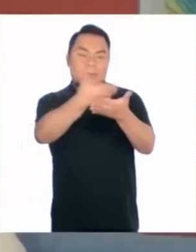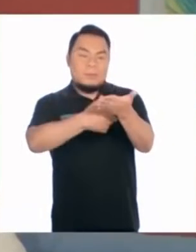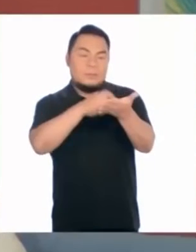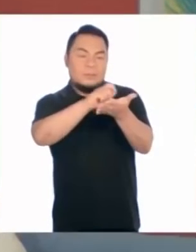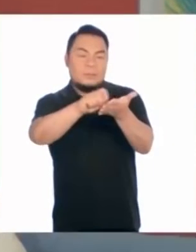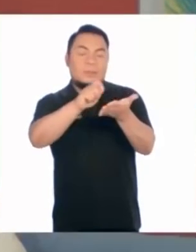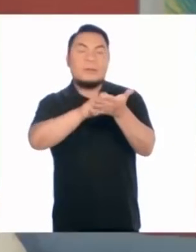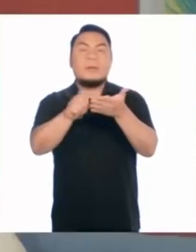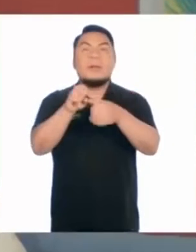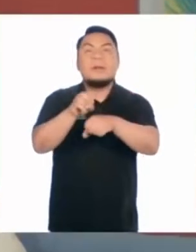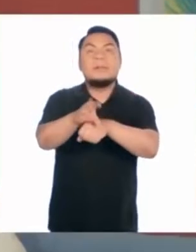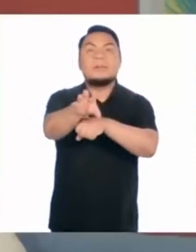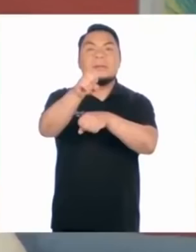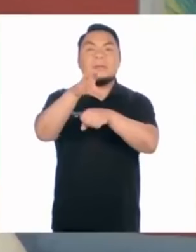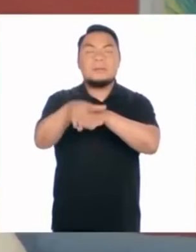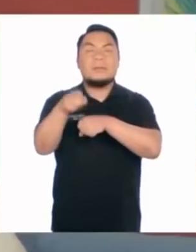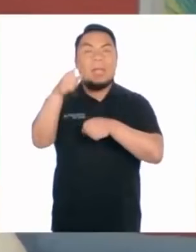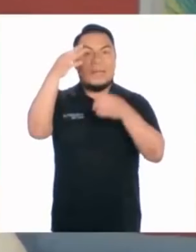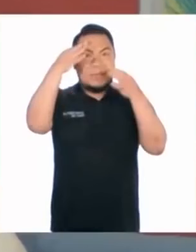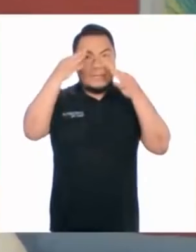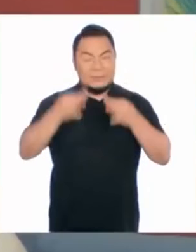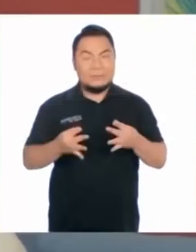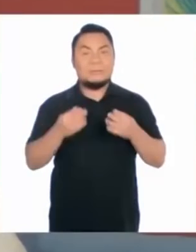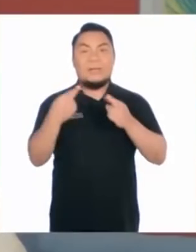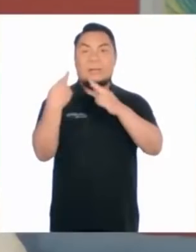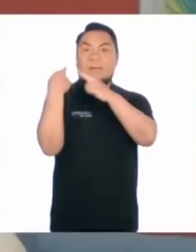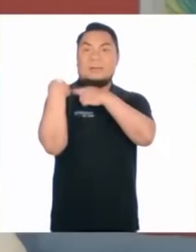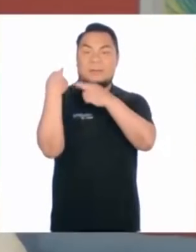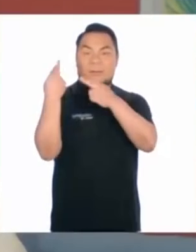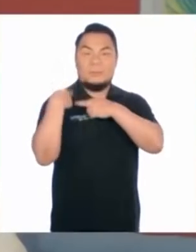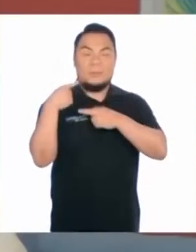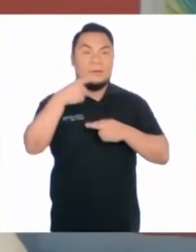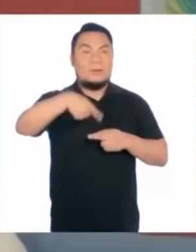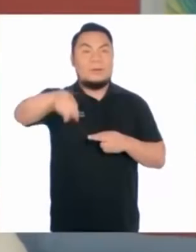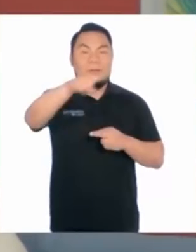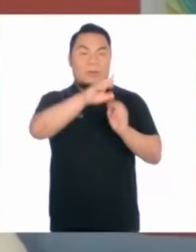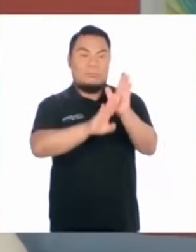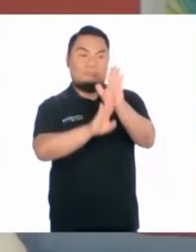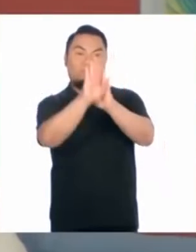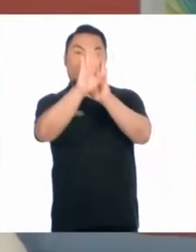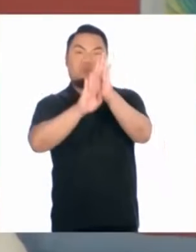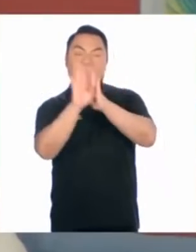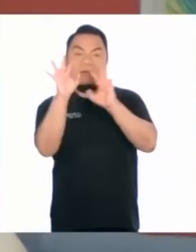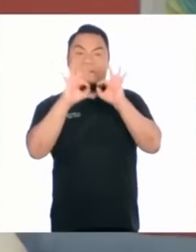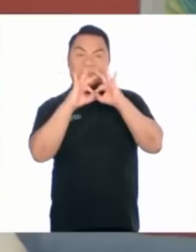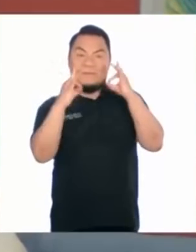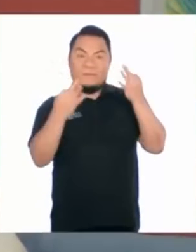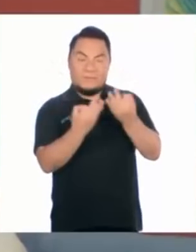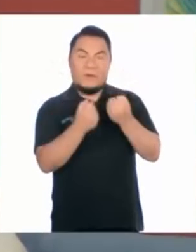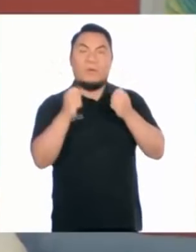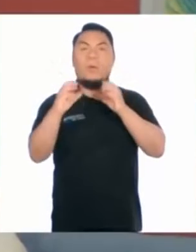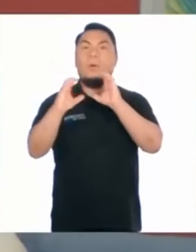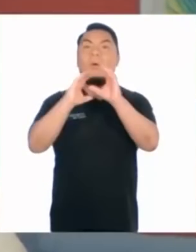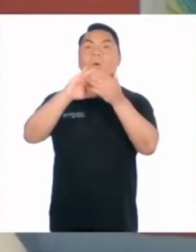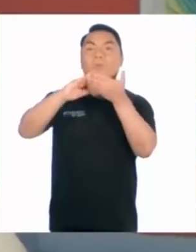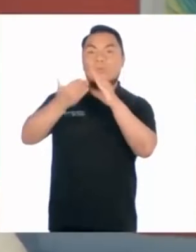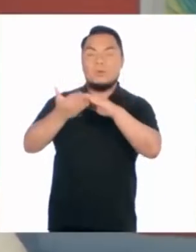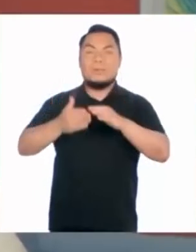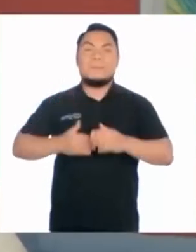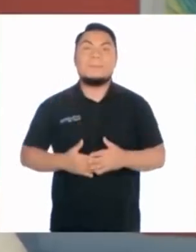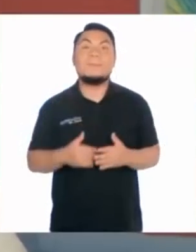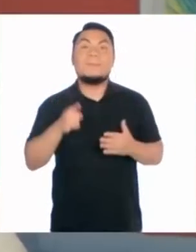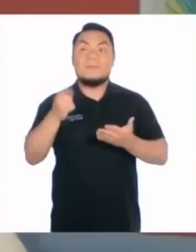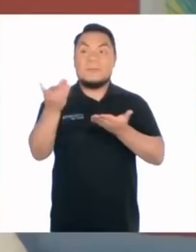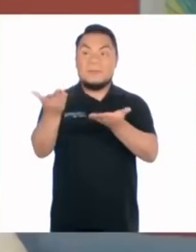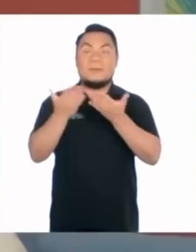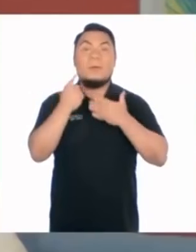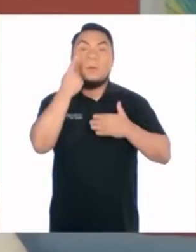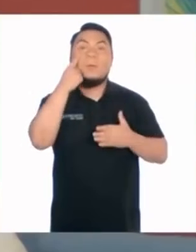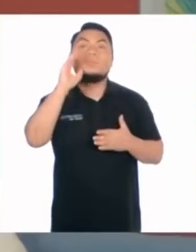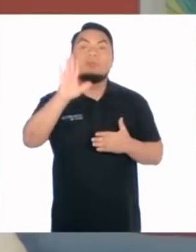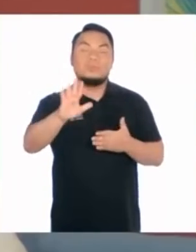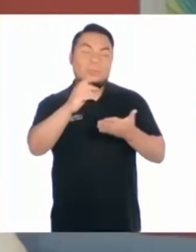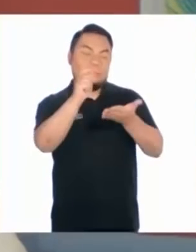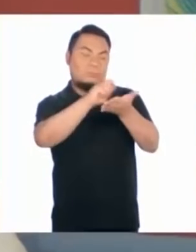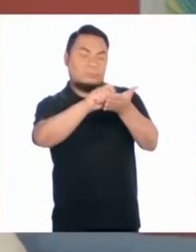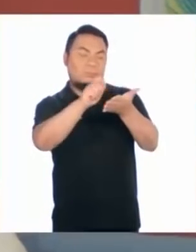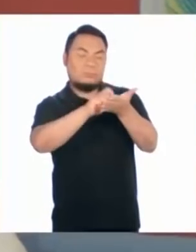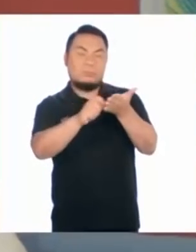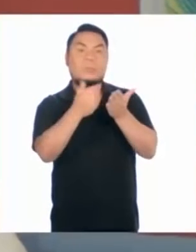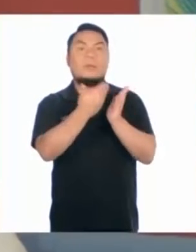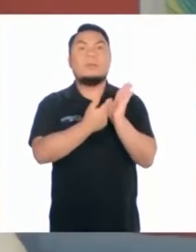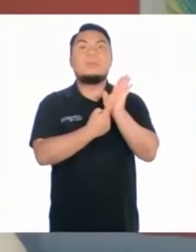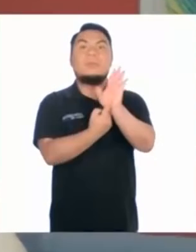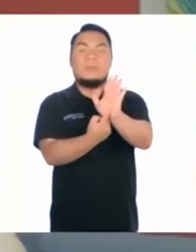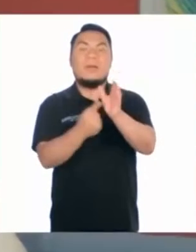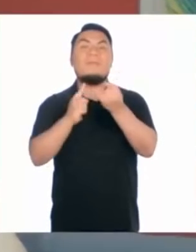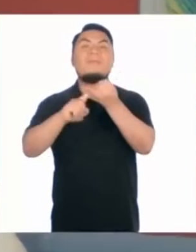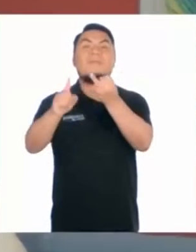elaborar una cartilla con recomendaciones para tomar decisiones responsables para los emprendimientos de nuestra familia o comunidad. Darán a conocer